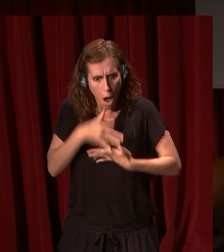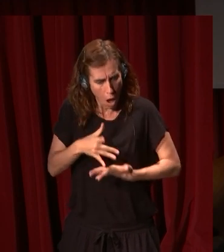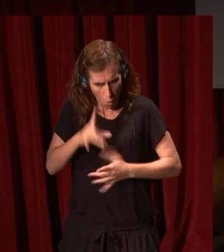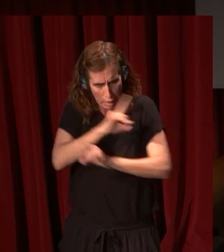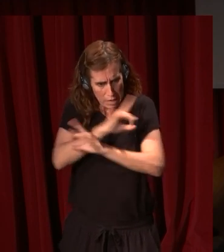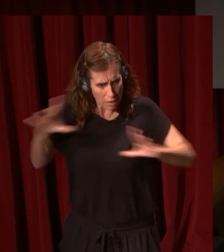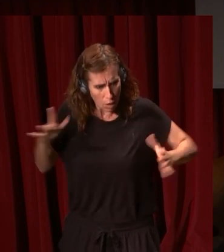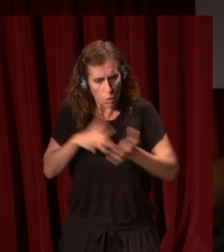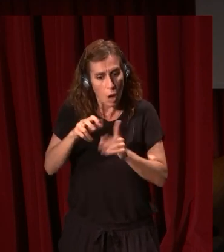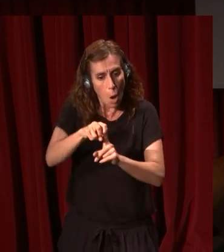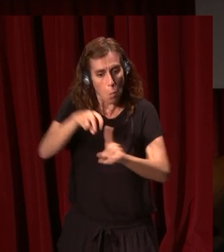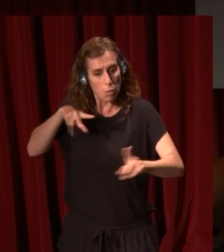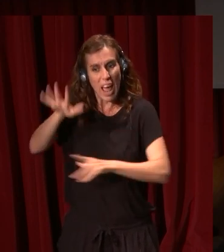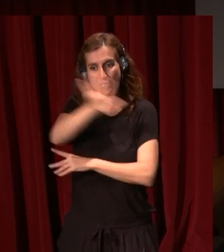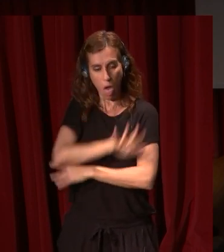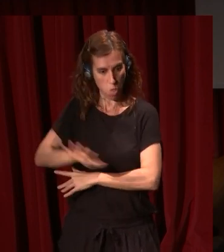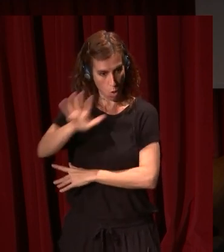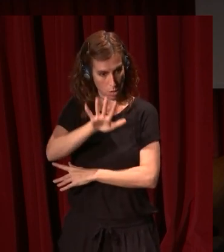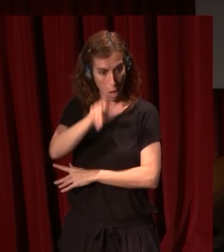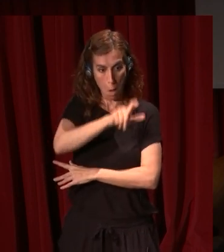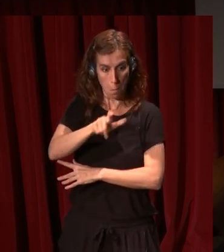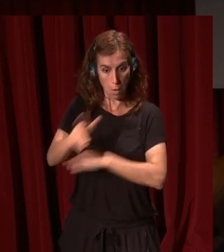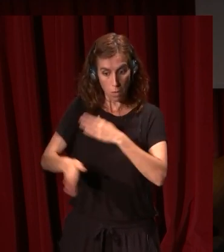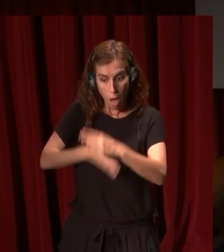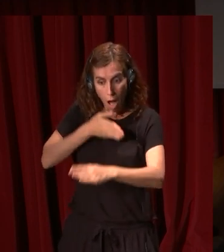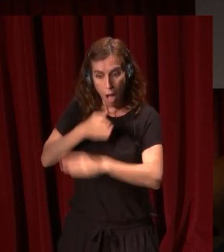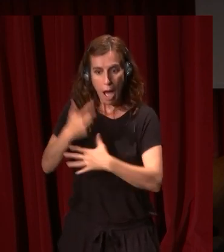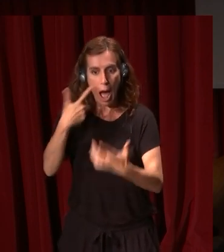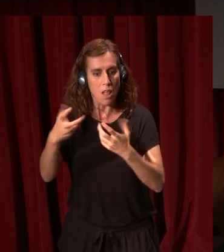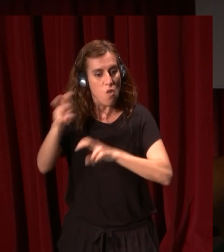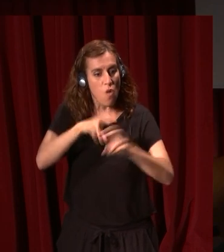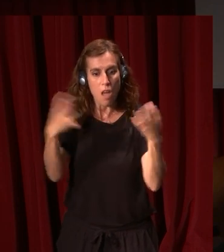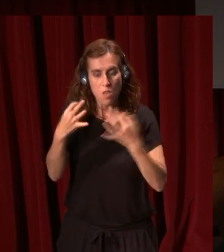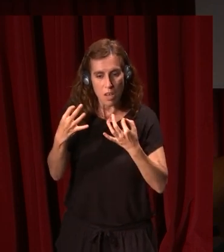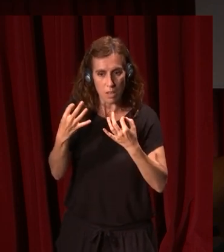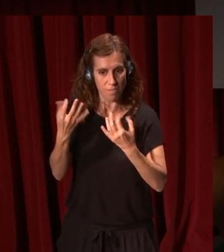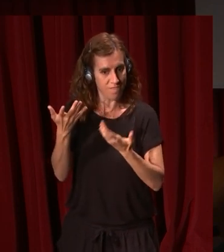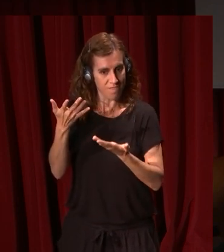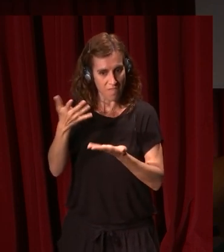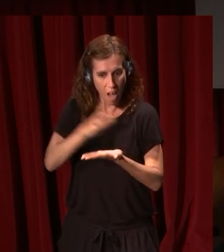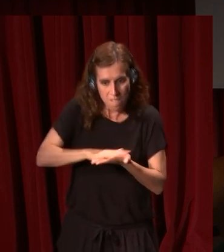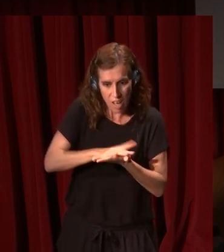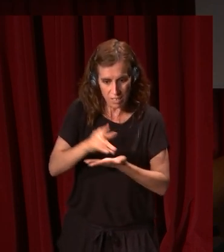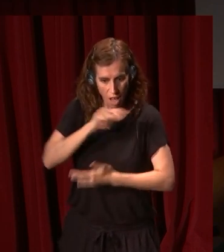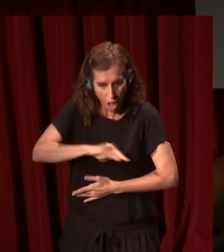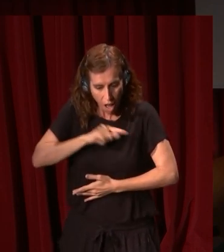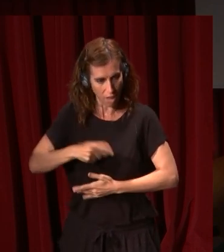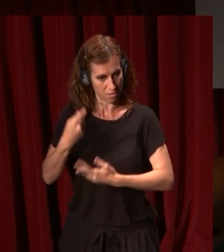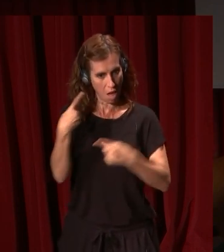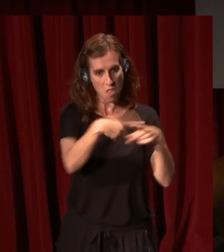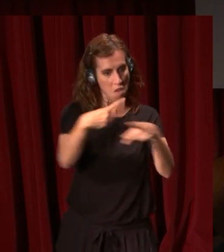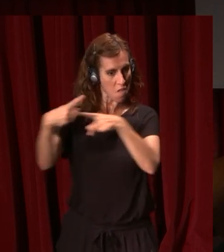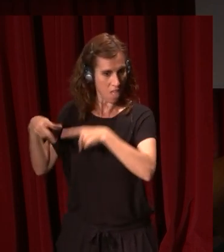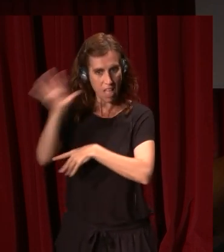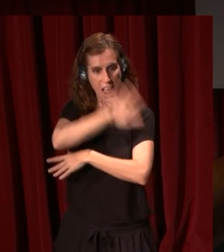es el punto de vista nacionalista. La gente se acercaba al arte buscando la esencia o las diferencias que existían en las distintas naciones de